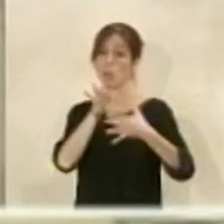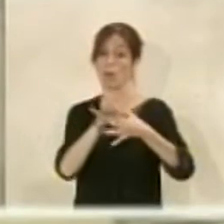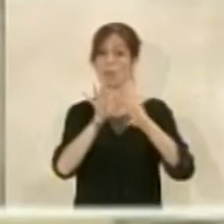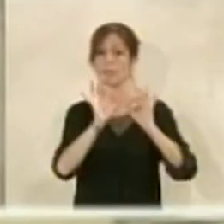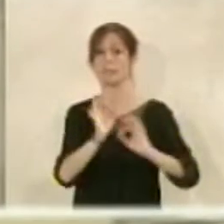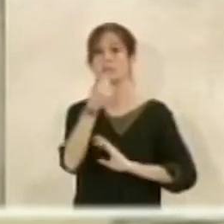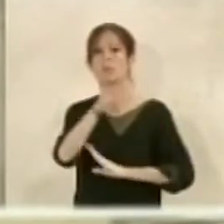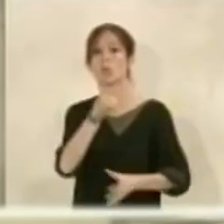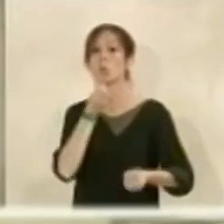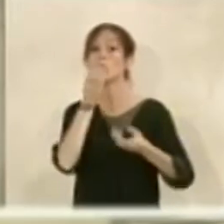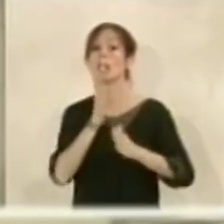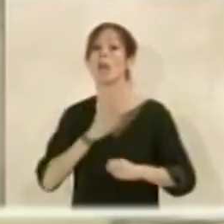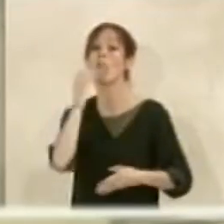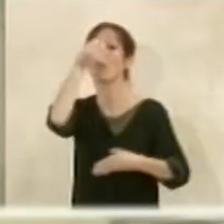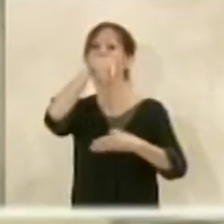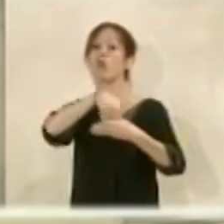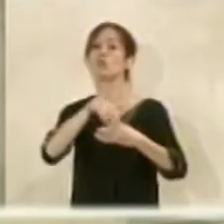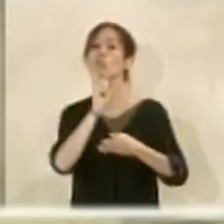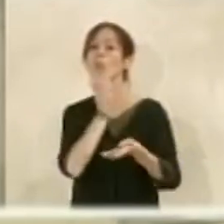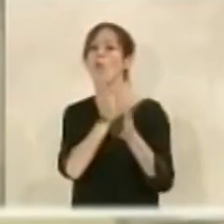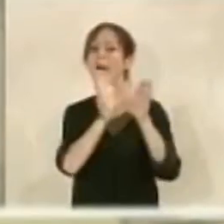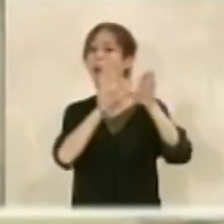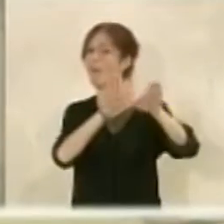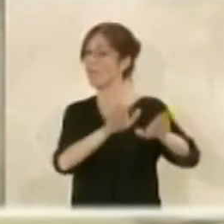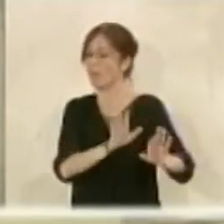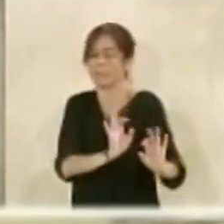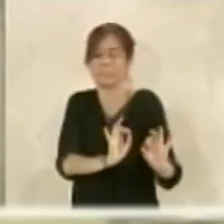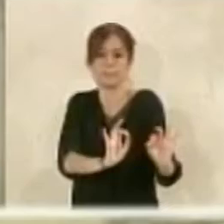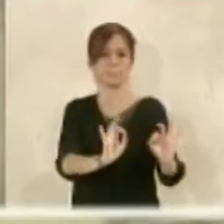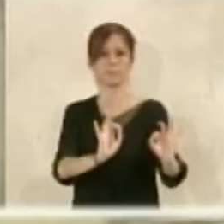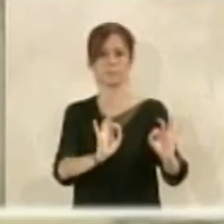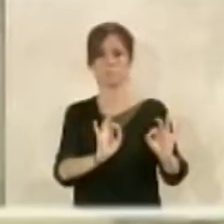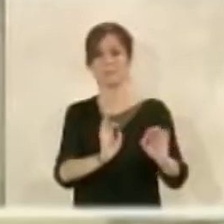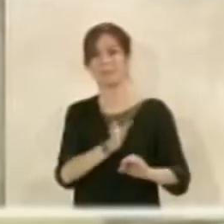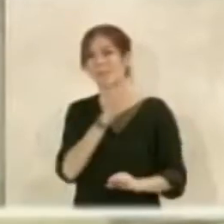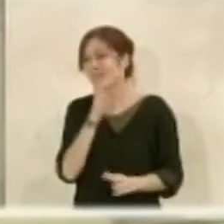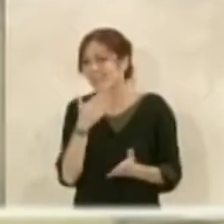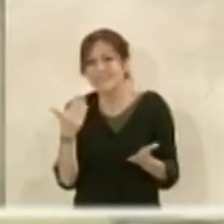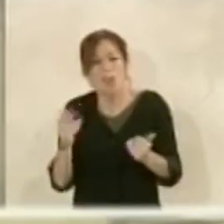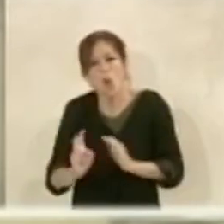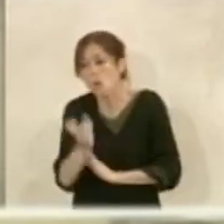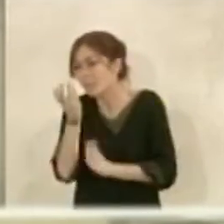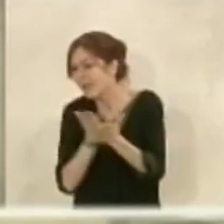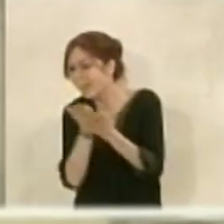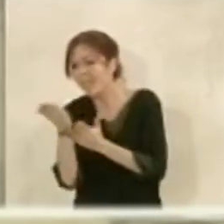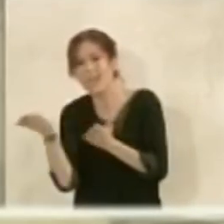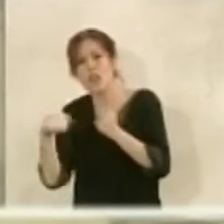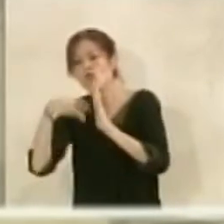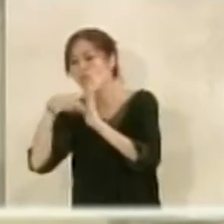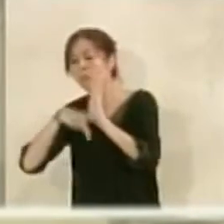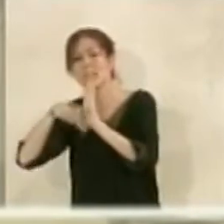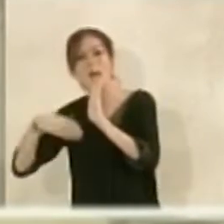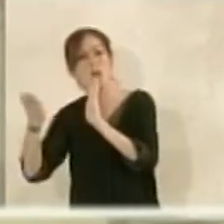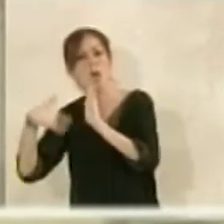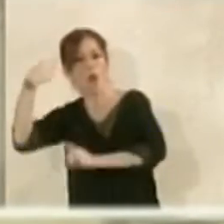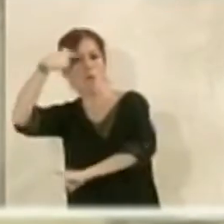sobre todo pues decir que nuestro voto va a ser a favor como no podría ser de otra manera porque no hay ninguna otra normativa